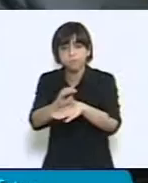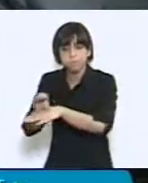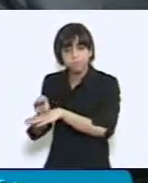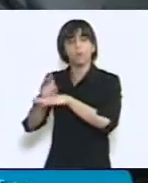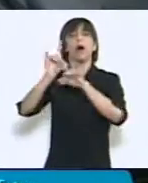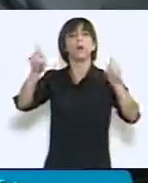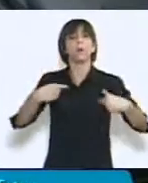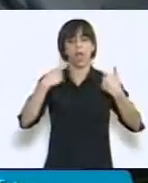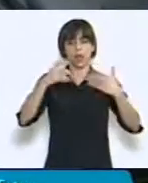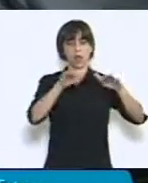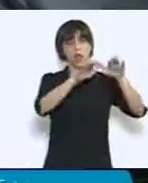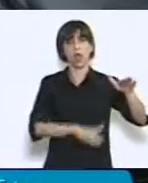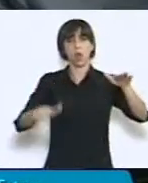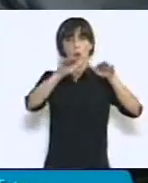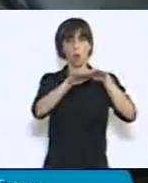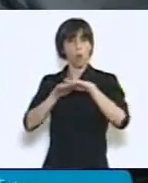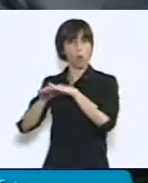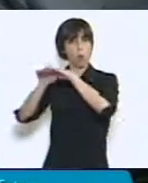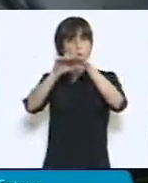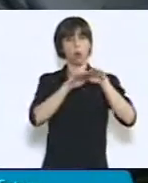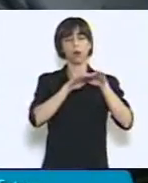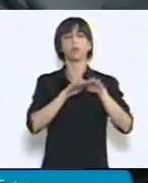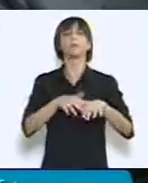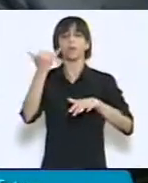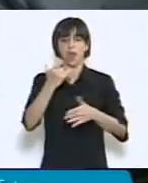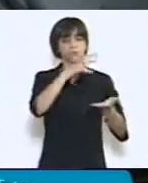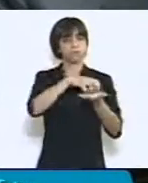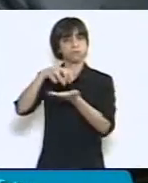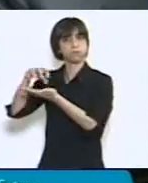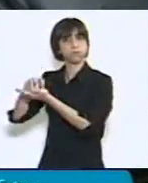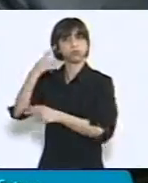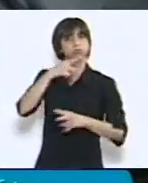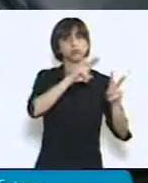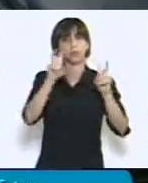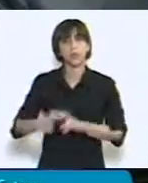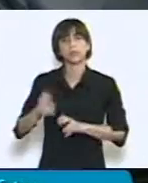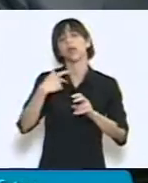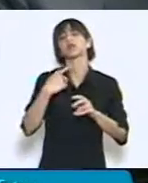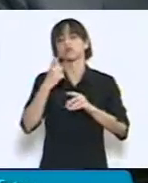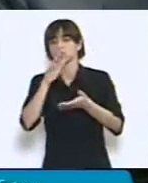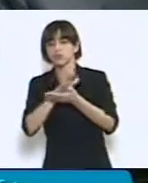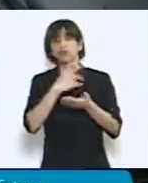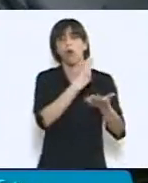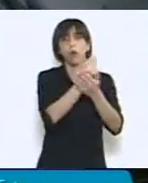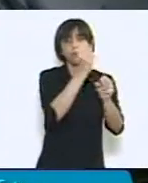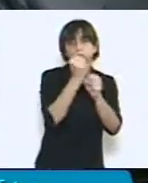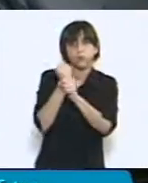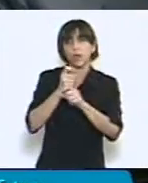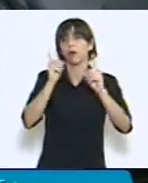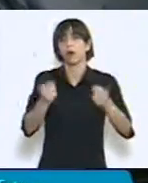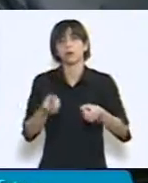Los investigadores del Centro de Estudios Distributivos Laborales y Sociales,